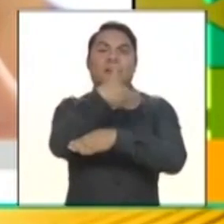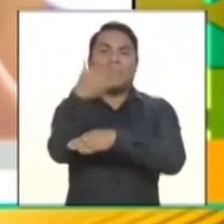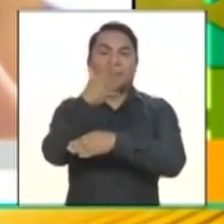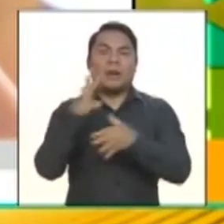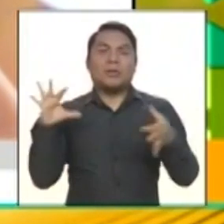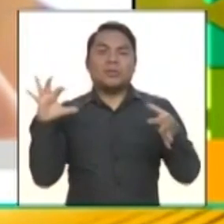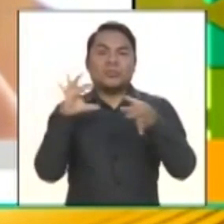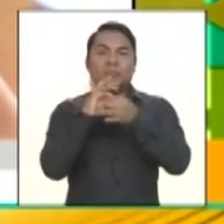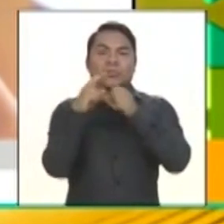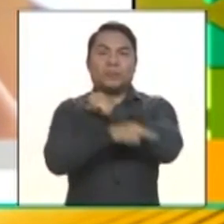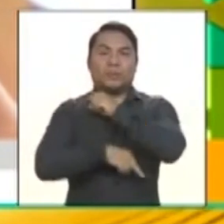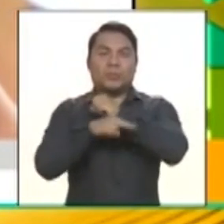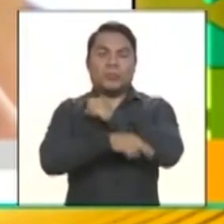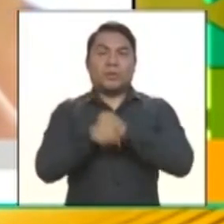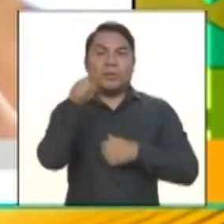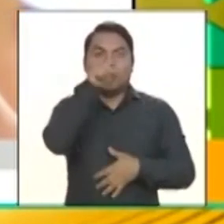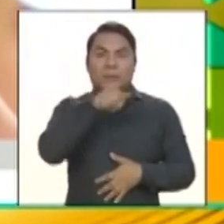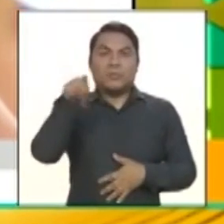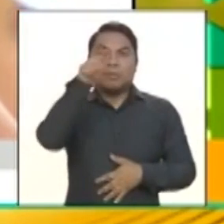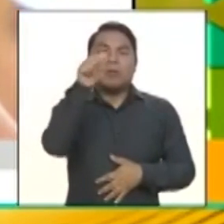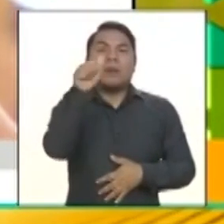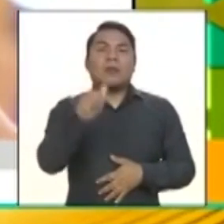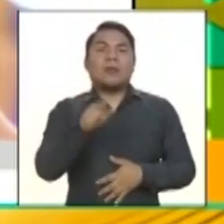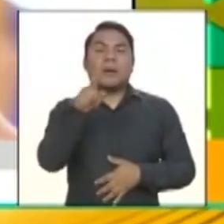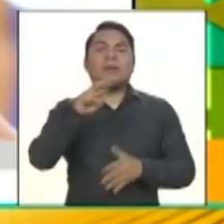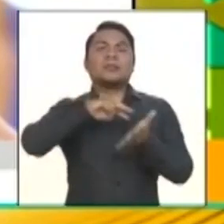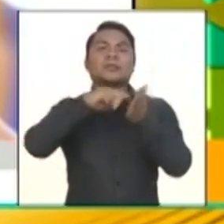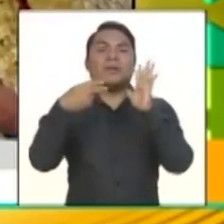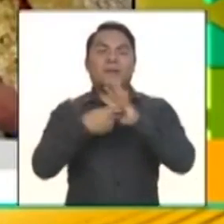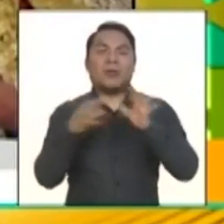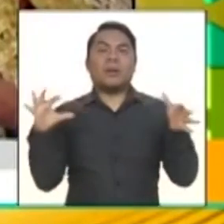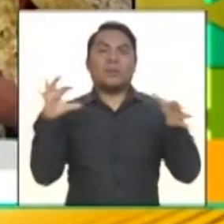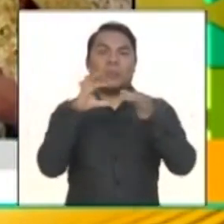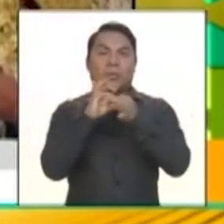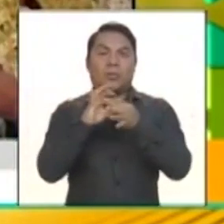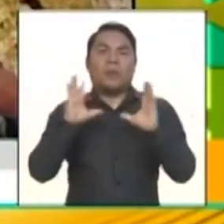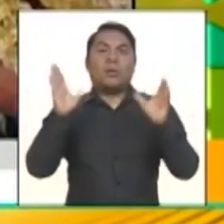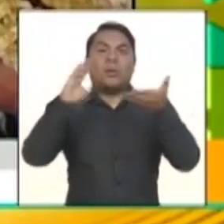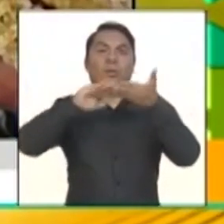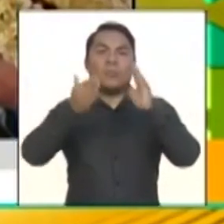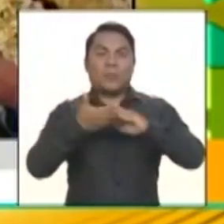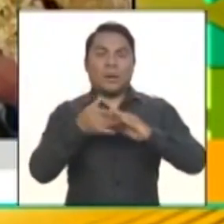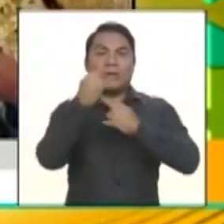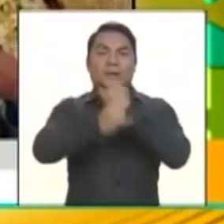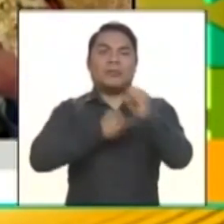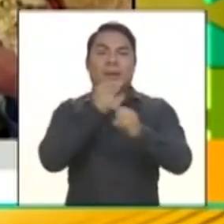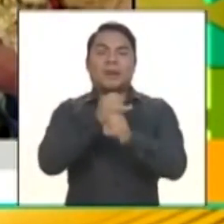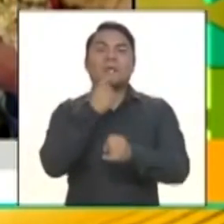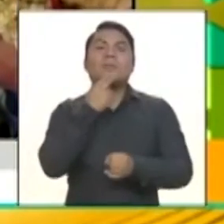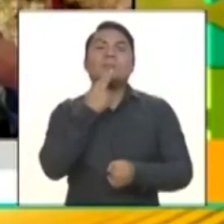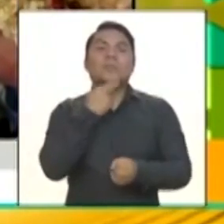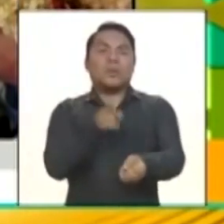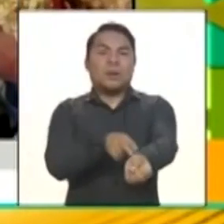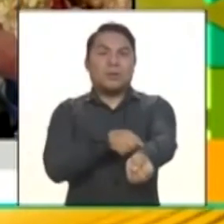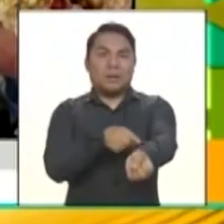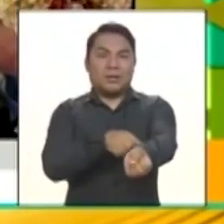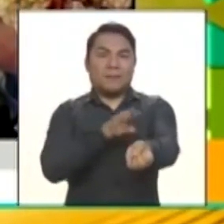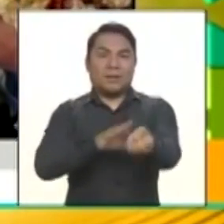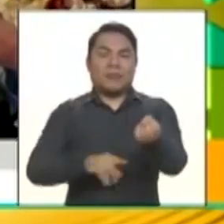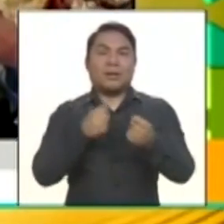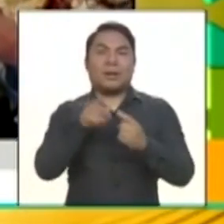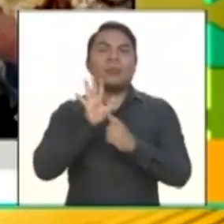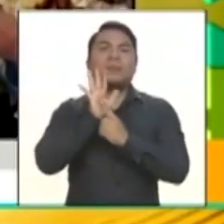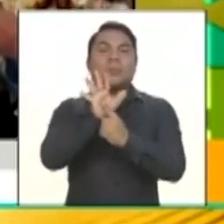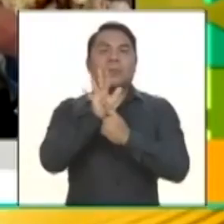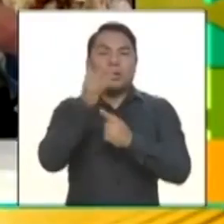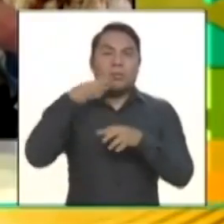Naciones Unidas. El círculo azul simboliza la unidad de la Comunidad Internacional de la Diabetes, en respuesta a la